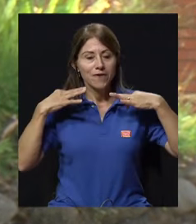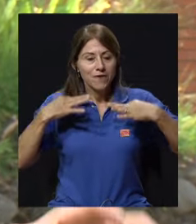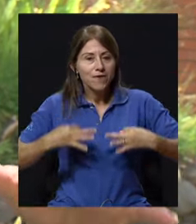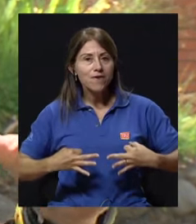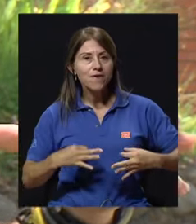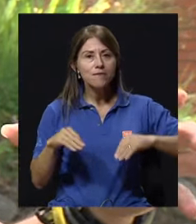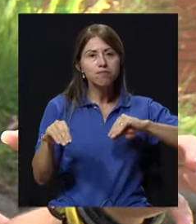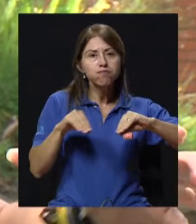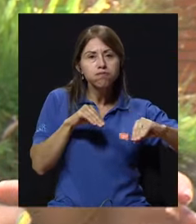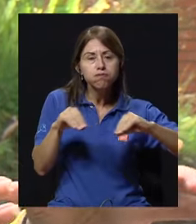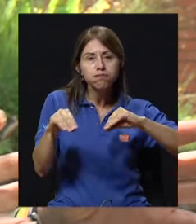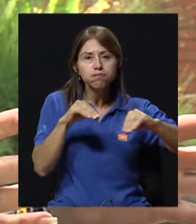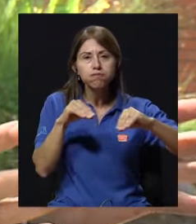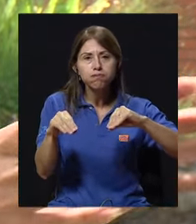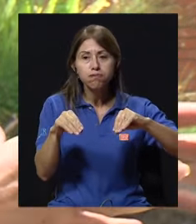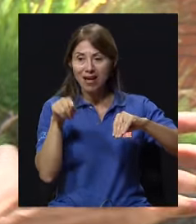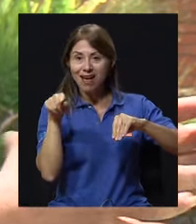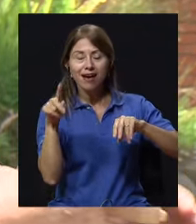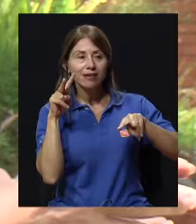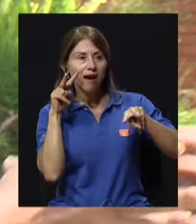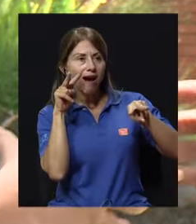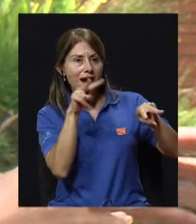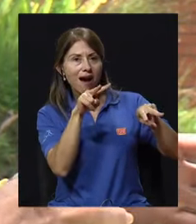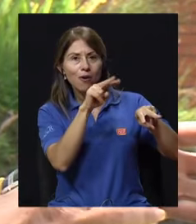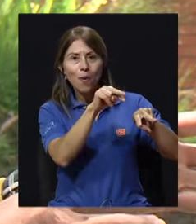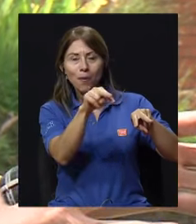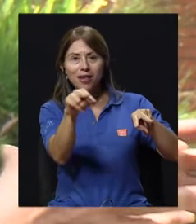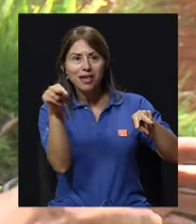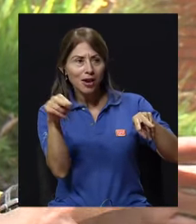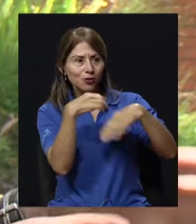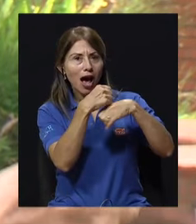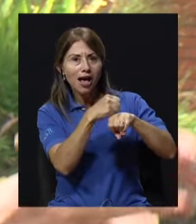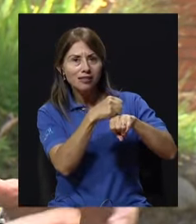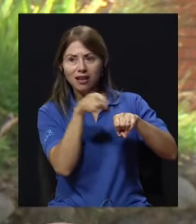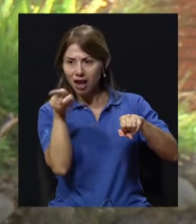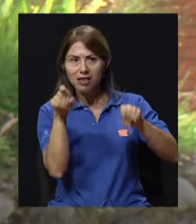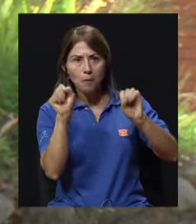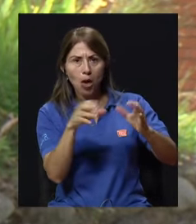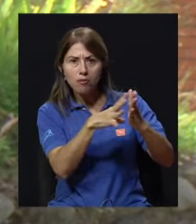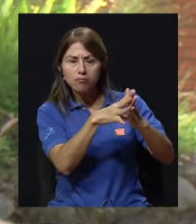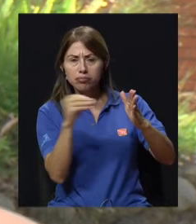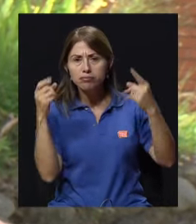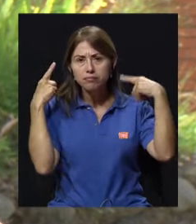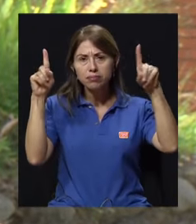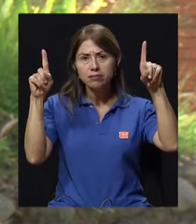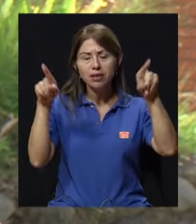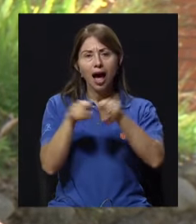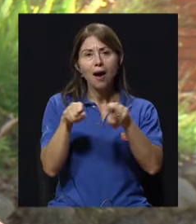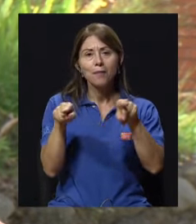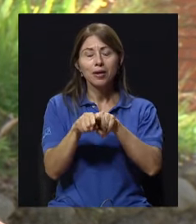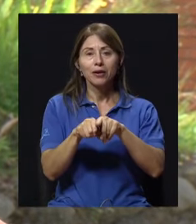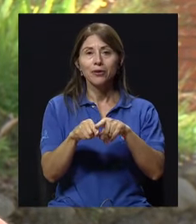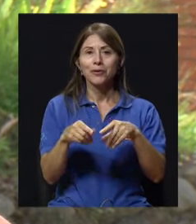física, de empezar a ver que sus compañeros, lo que hacían y que ella lo podía hacer también,